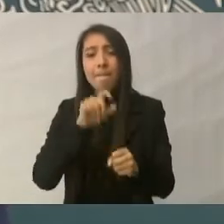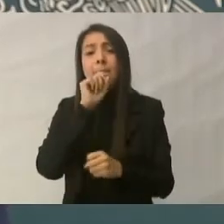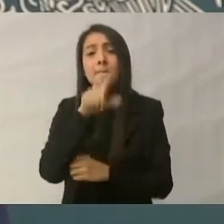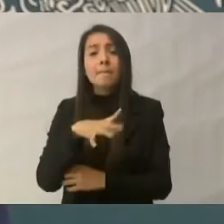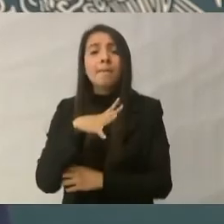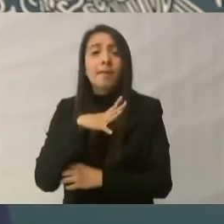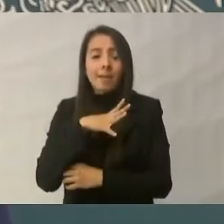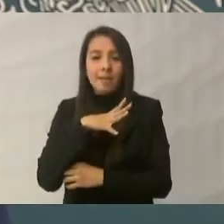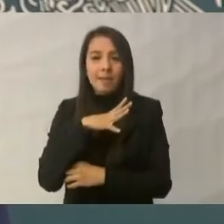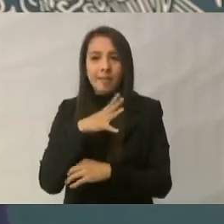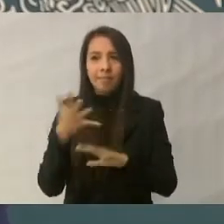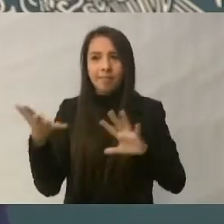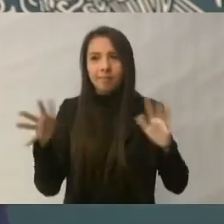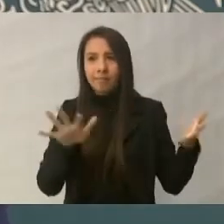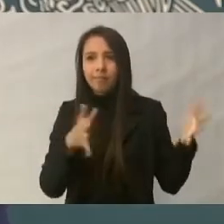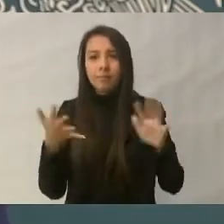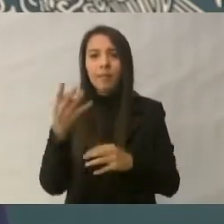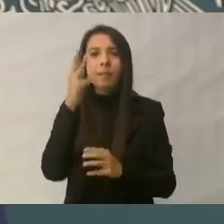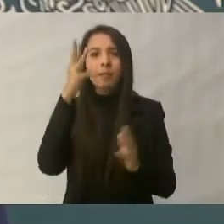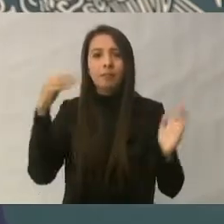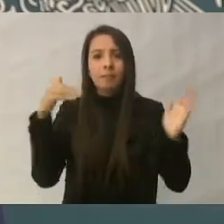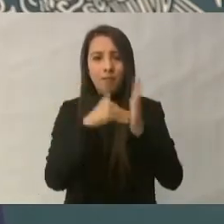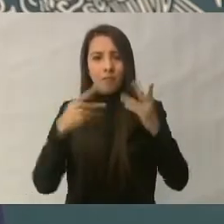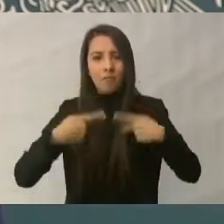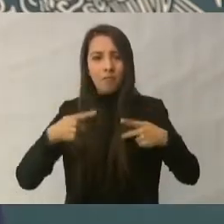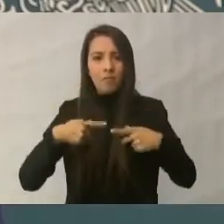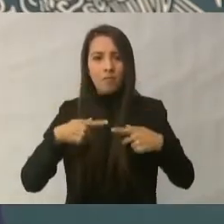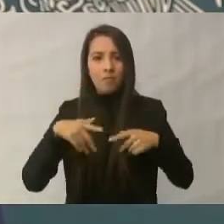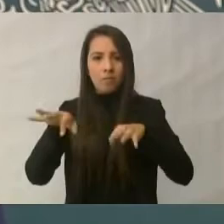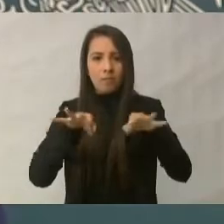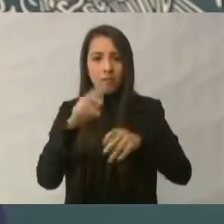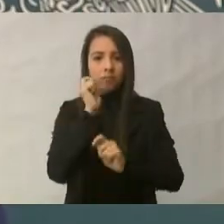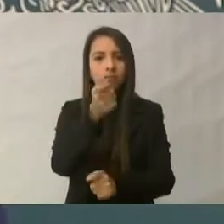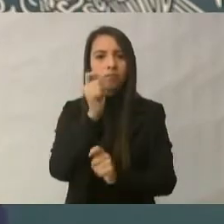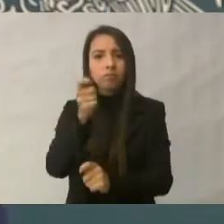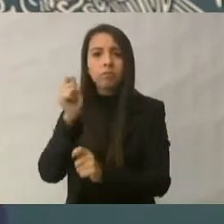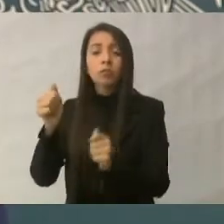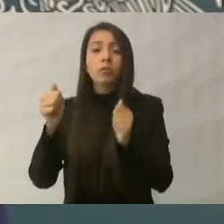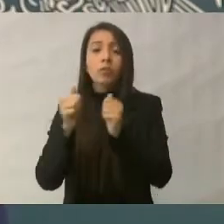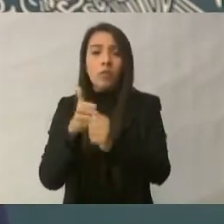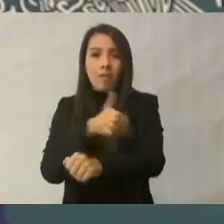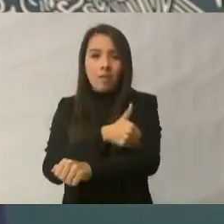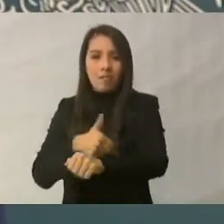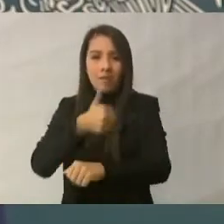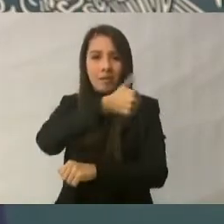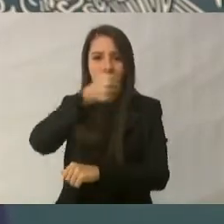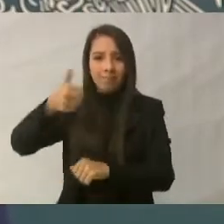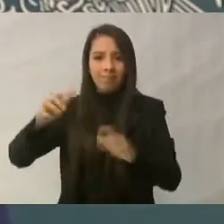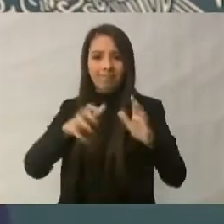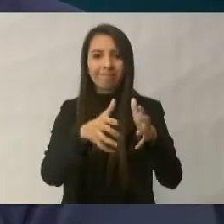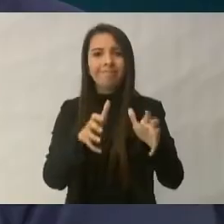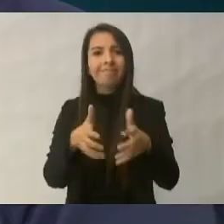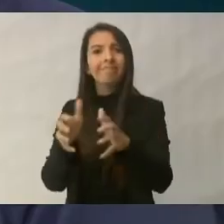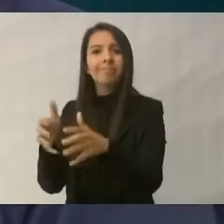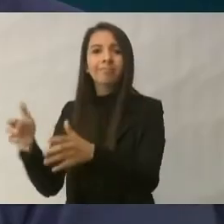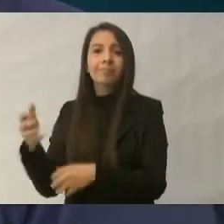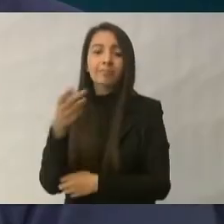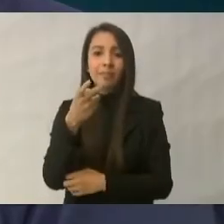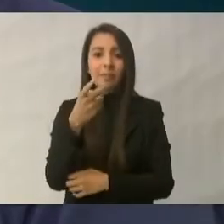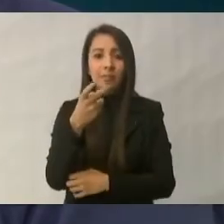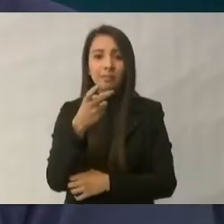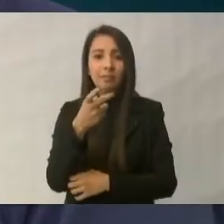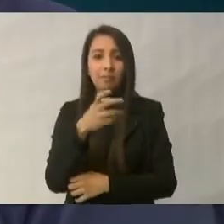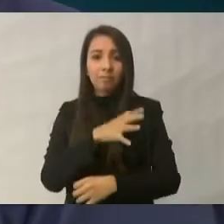aproximadamente alrededor de 3.000 pescadores con sus respectivas familias, principalmente en esas dos comunidades pesqueras, que,